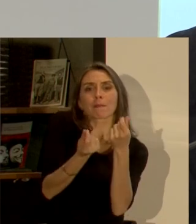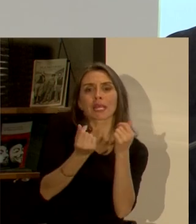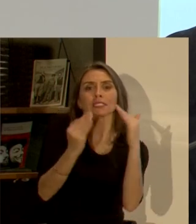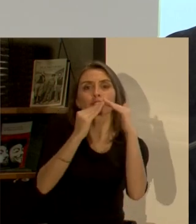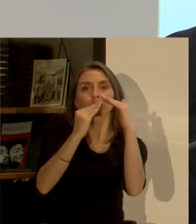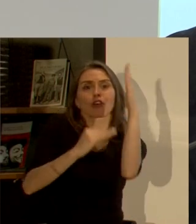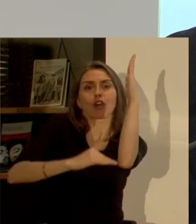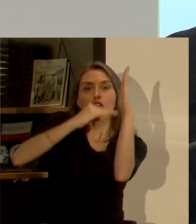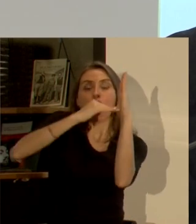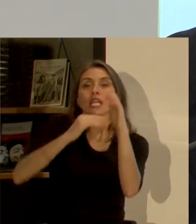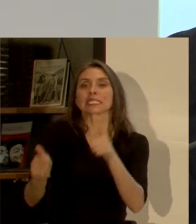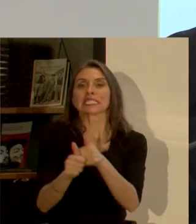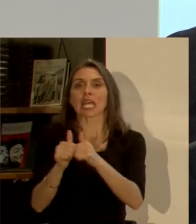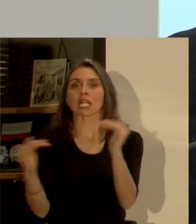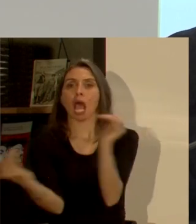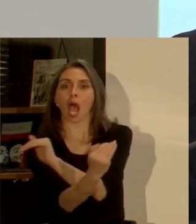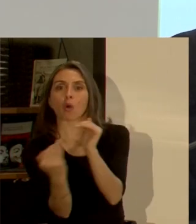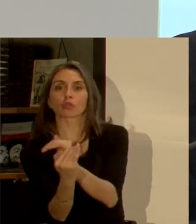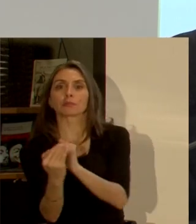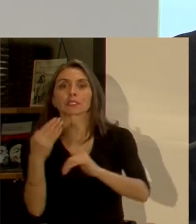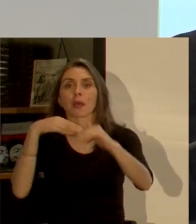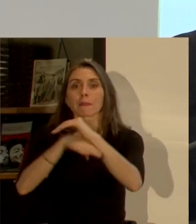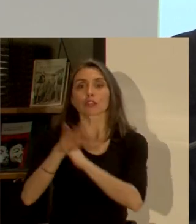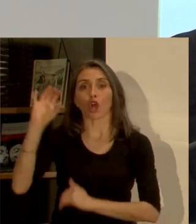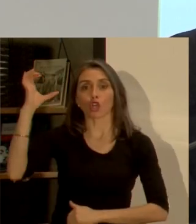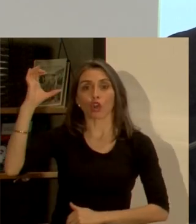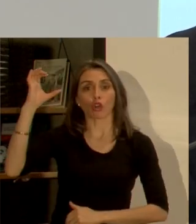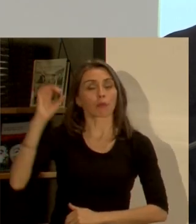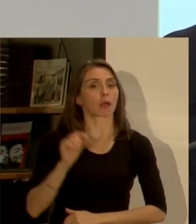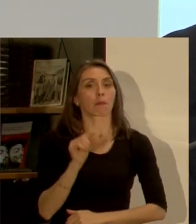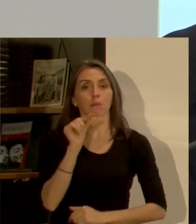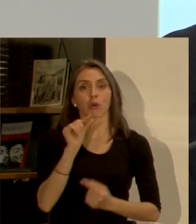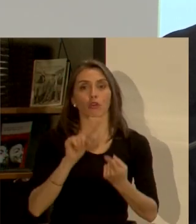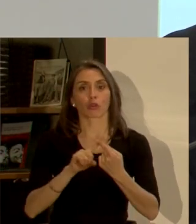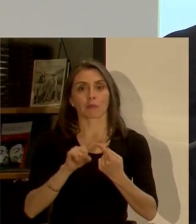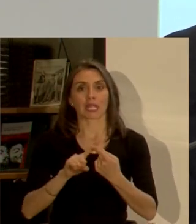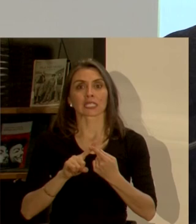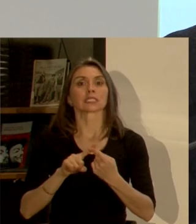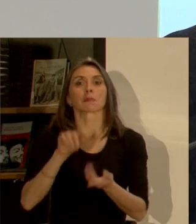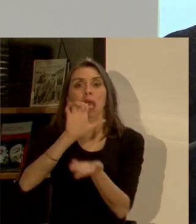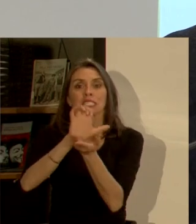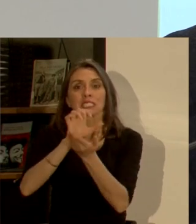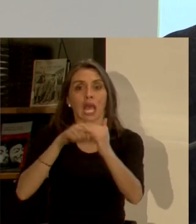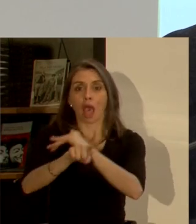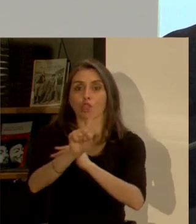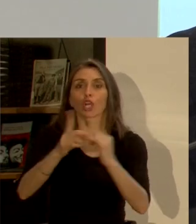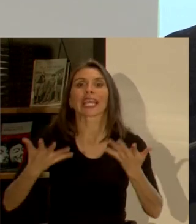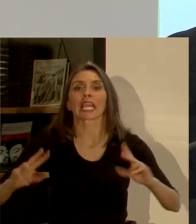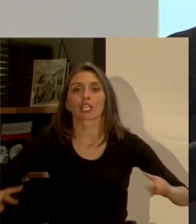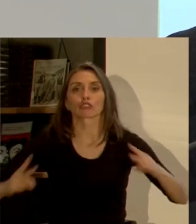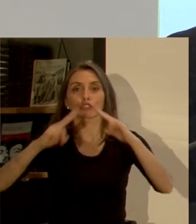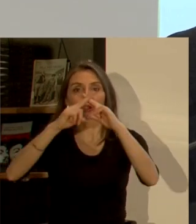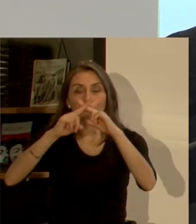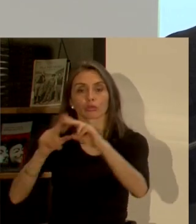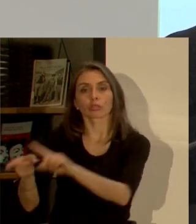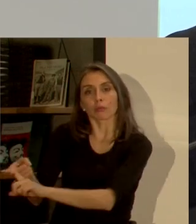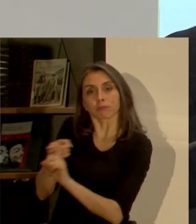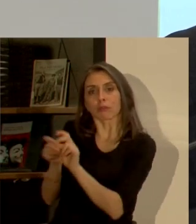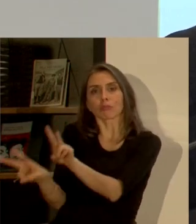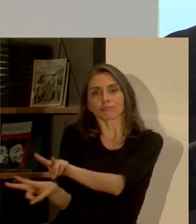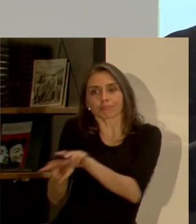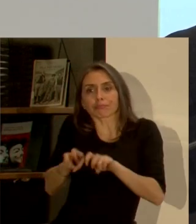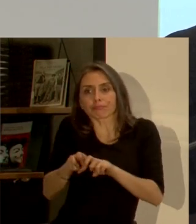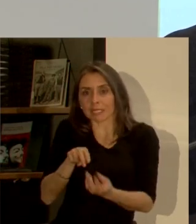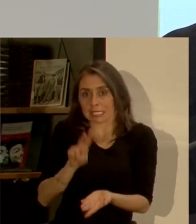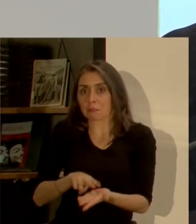autopista o un metro son discutibles en Colombia de hecho tienen una muy baja participación sobre lo que se construye capturan algo de impuestos pero